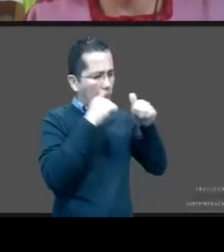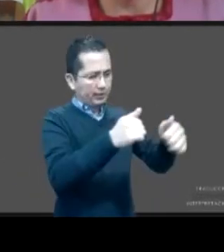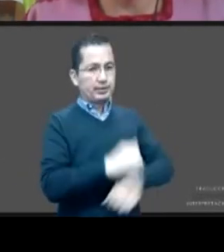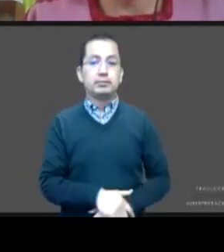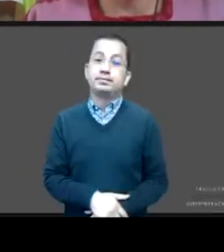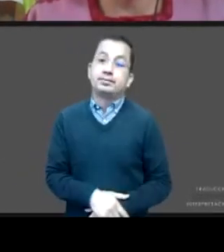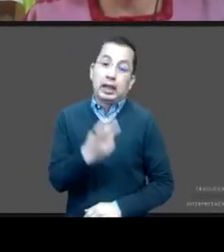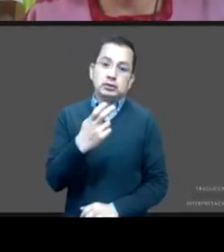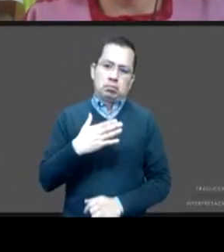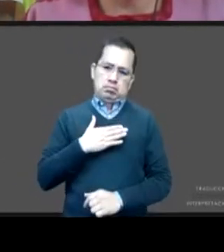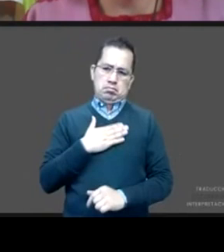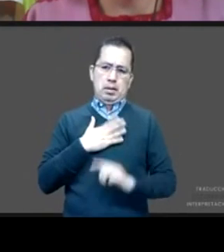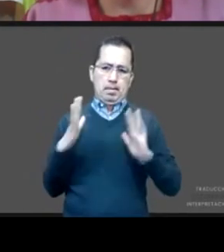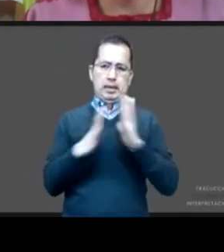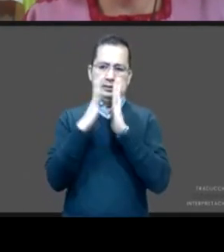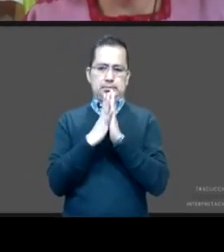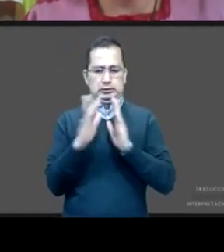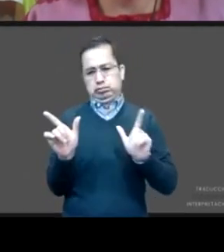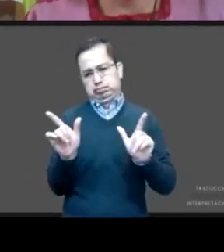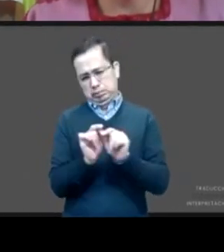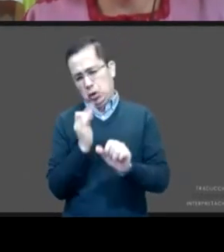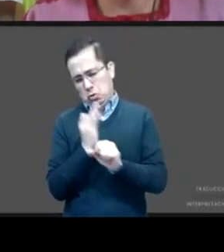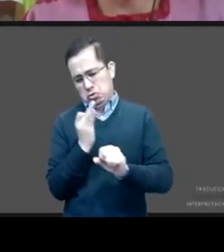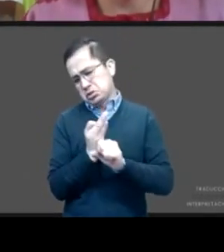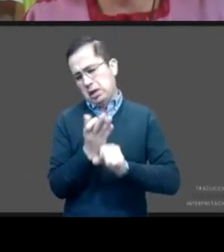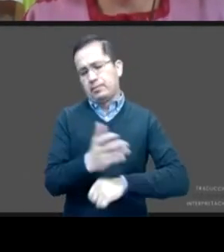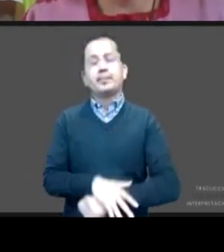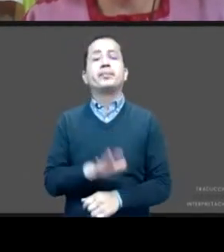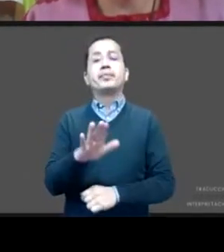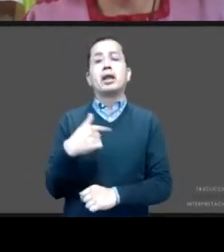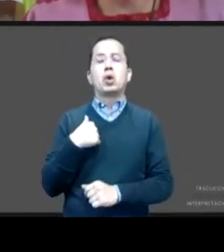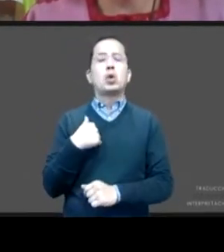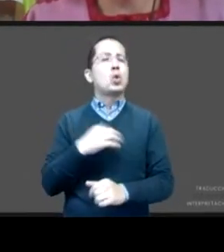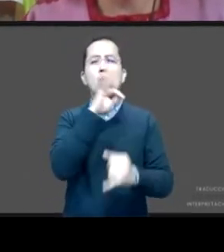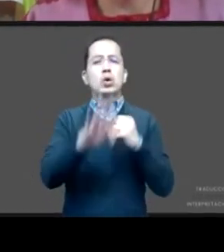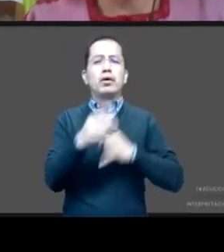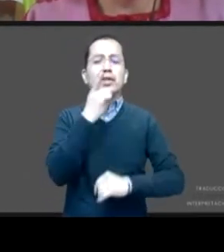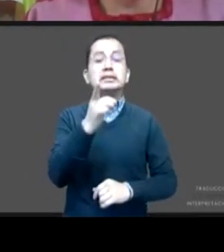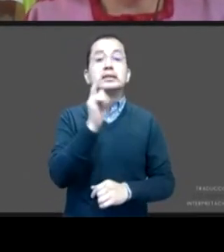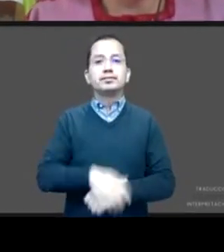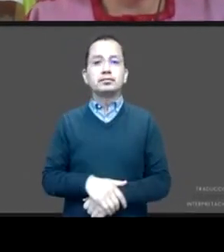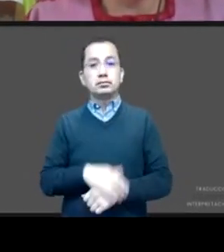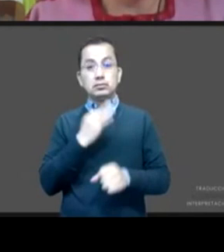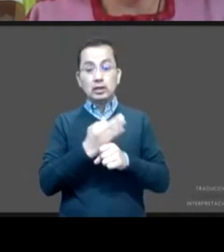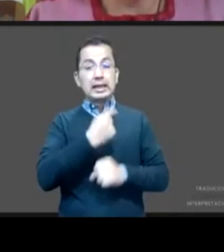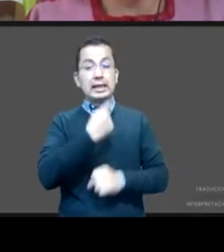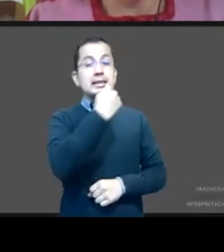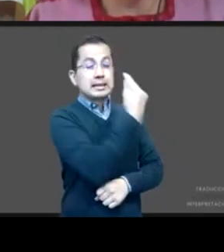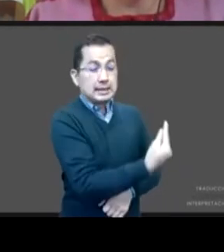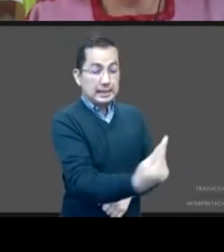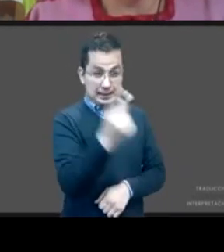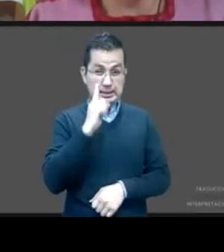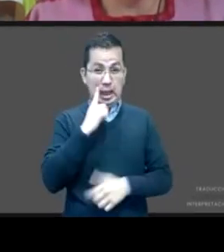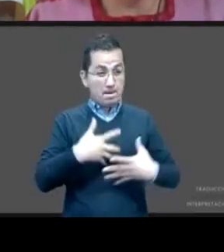parte de mi intervención, solamente mencionando que ante las cifras de embarazo en niñas, es cada día más claro